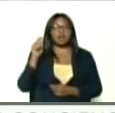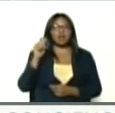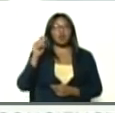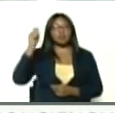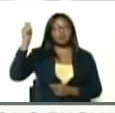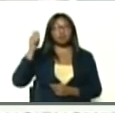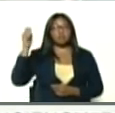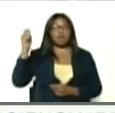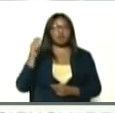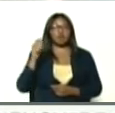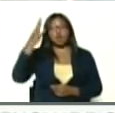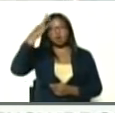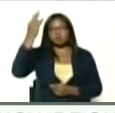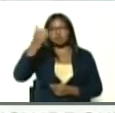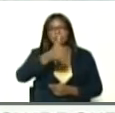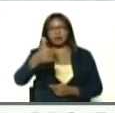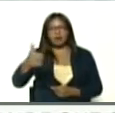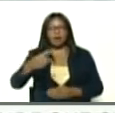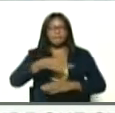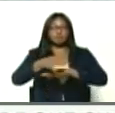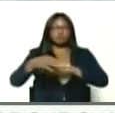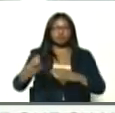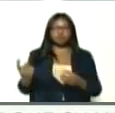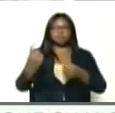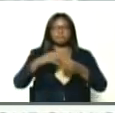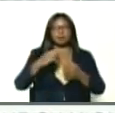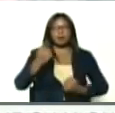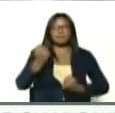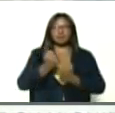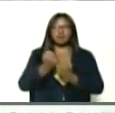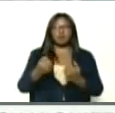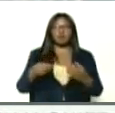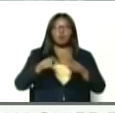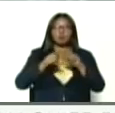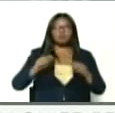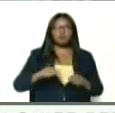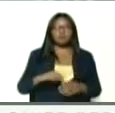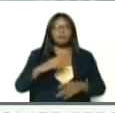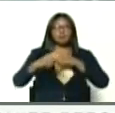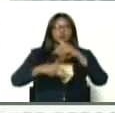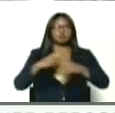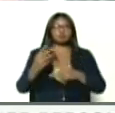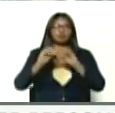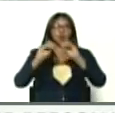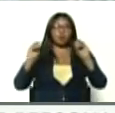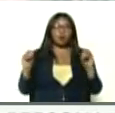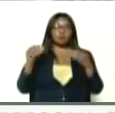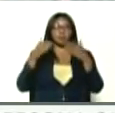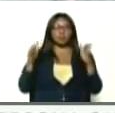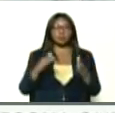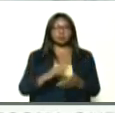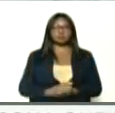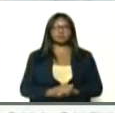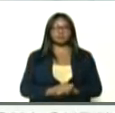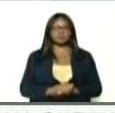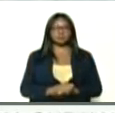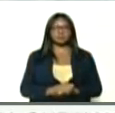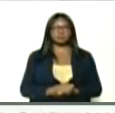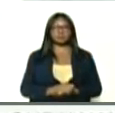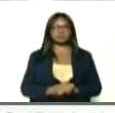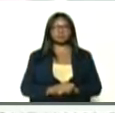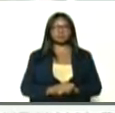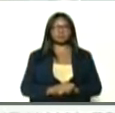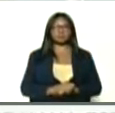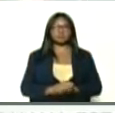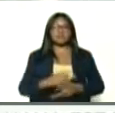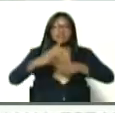y concejalas, de cada municipio, la sumatoria, o cómo se han sumado, a este proceso, de consulta pública, y este proceso, que